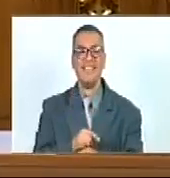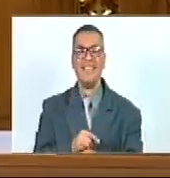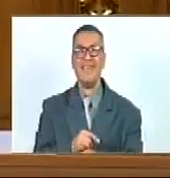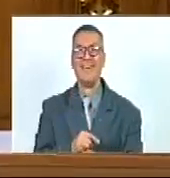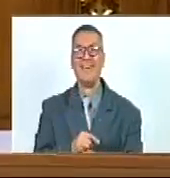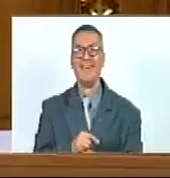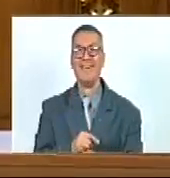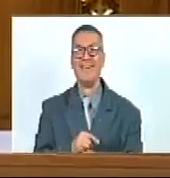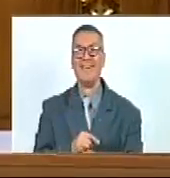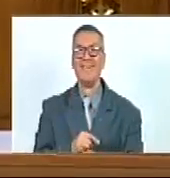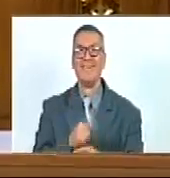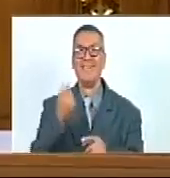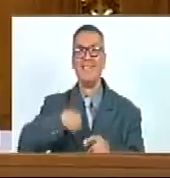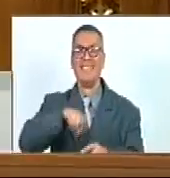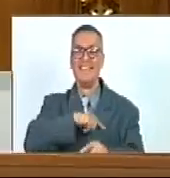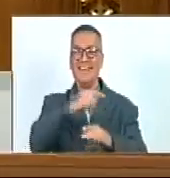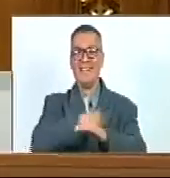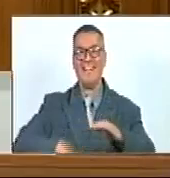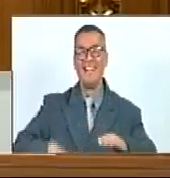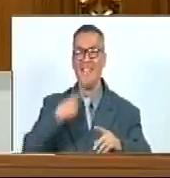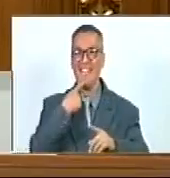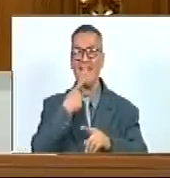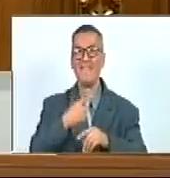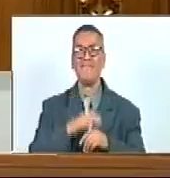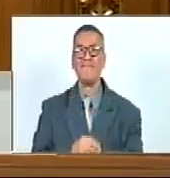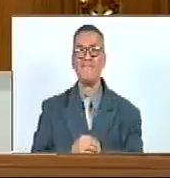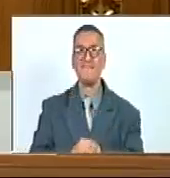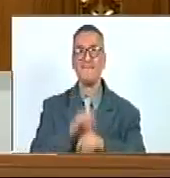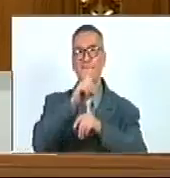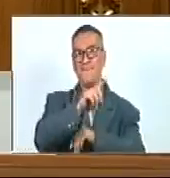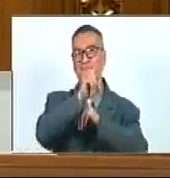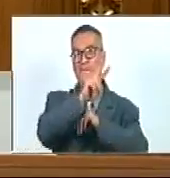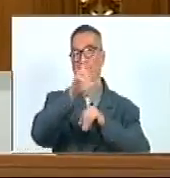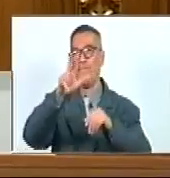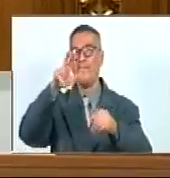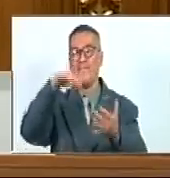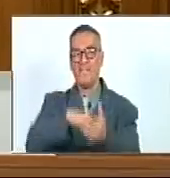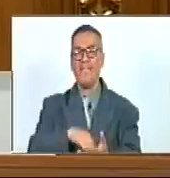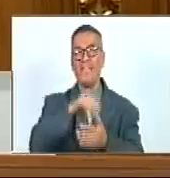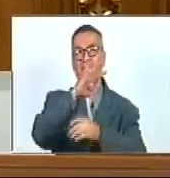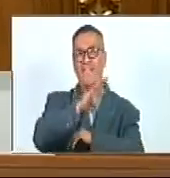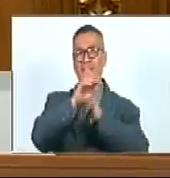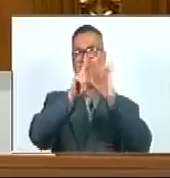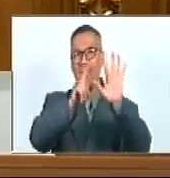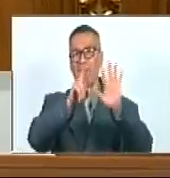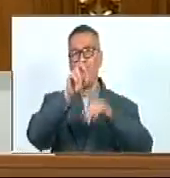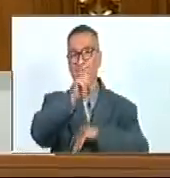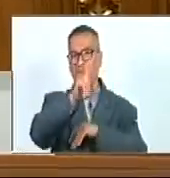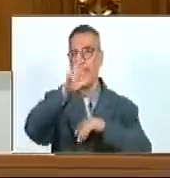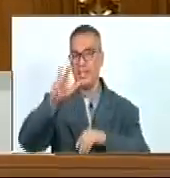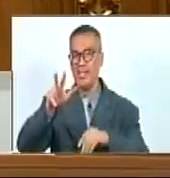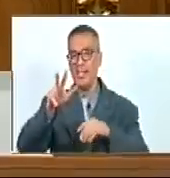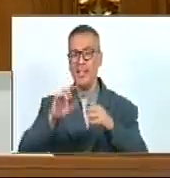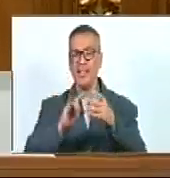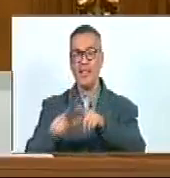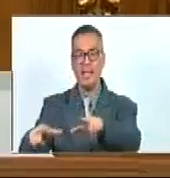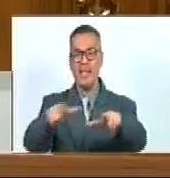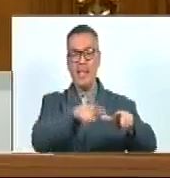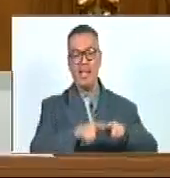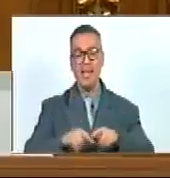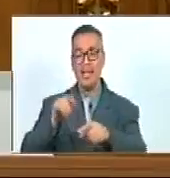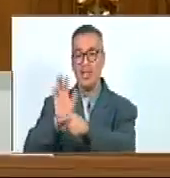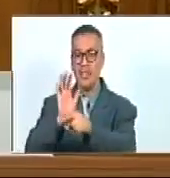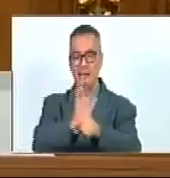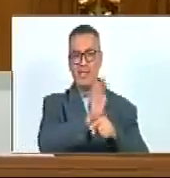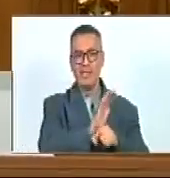Nuestro Presidente Ha declarado 123 mil 423 Hectáreas Como áreas Protegidas